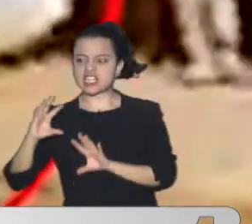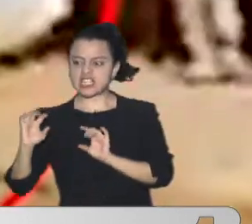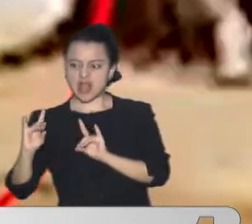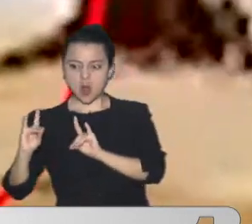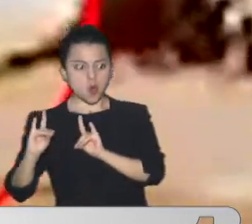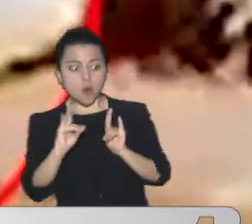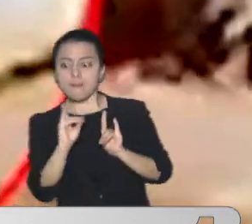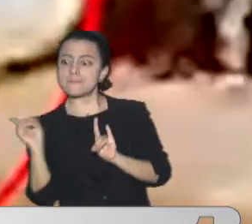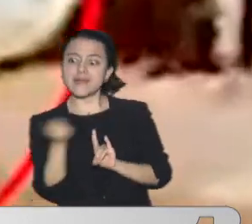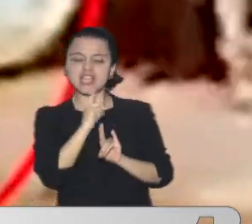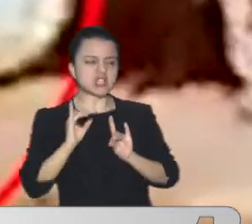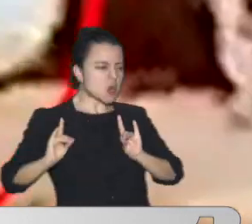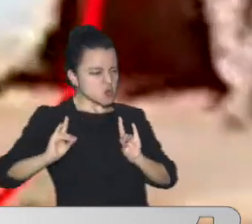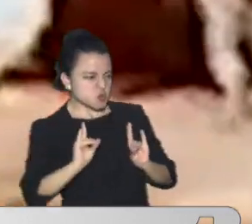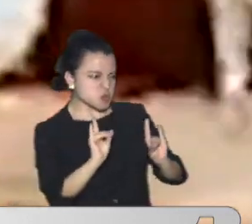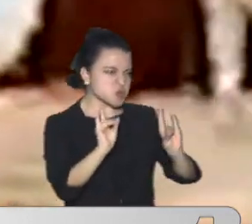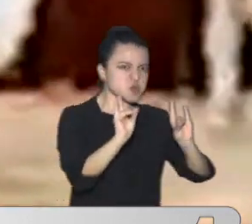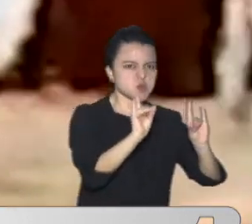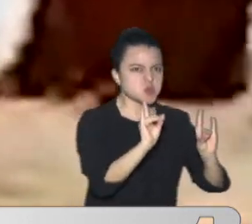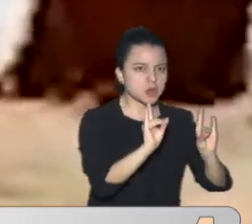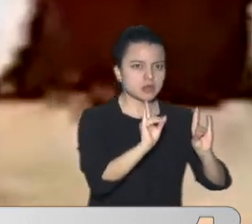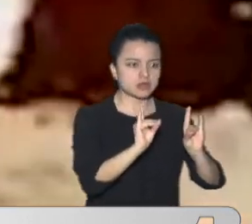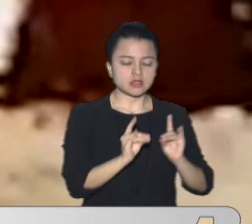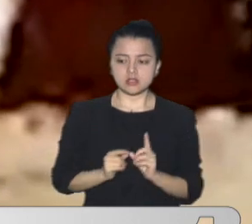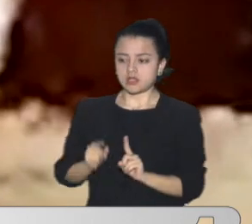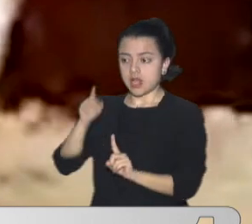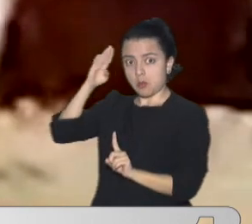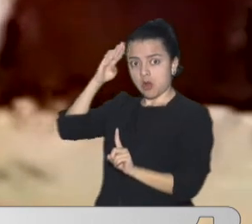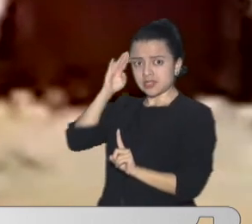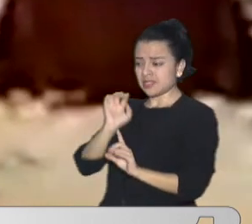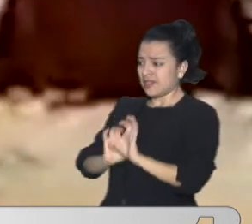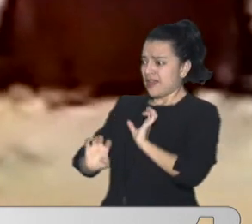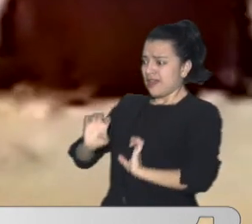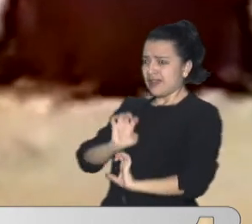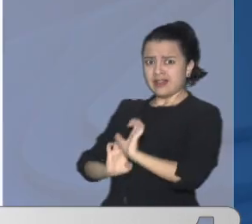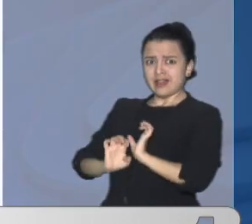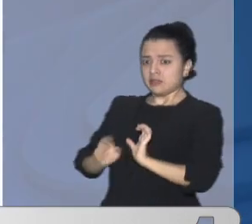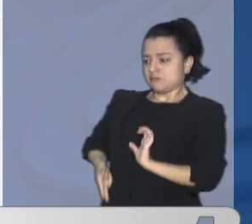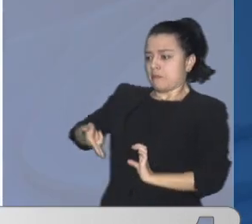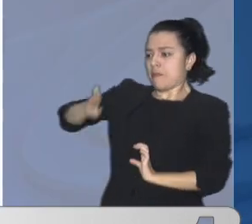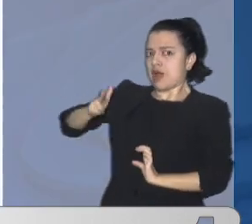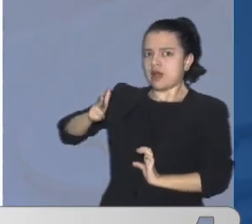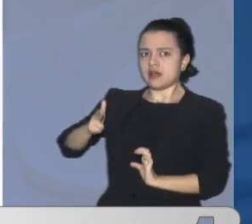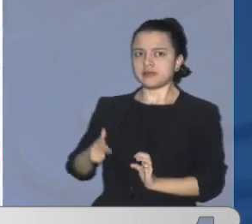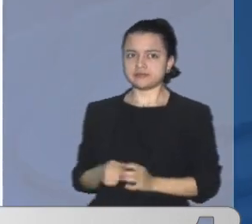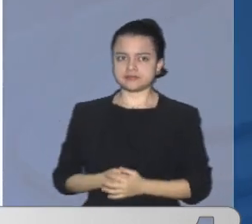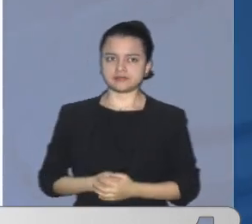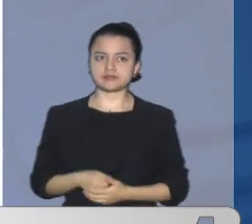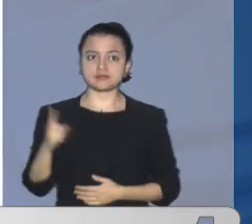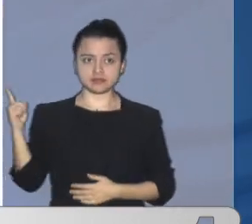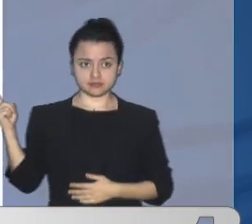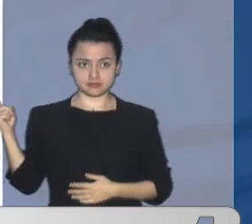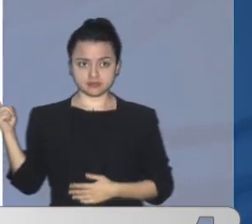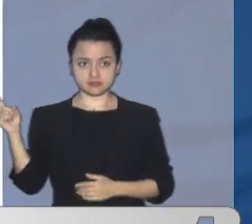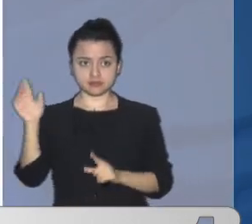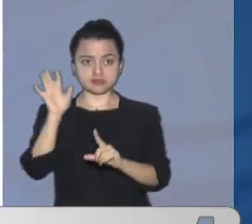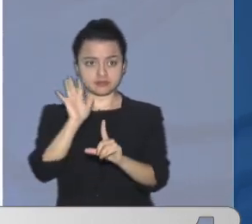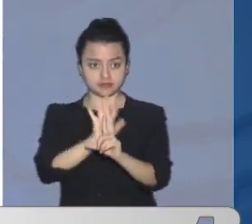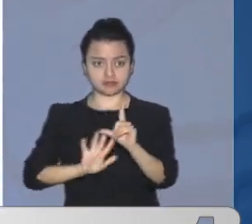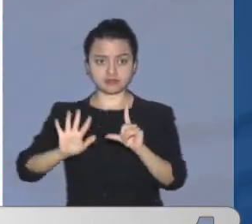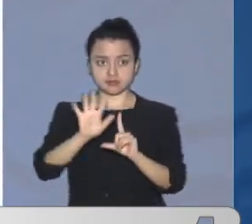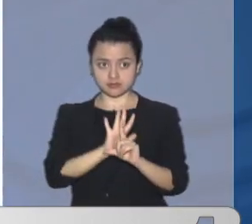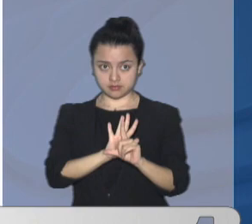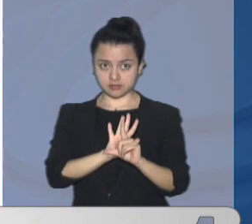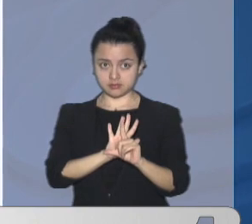Ante lo cual El uniformado Procede A defenderse Hacer uso De su arma De dotación En los hechos Ocurridos También quedó Registrado Que luego Del